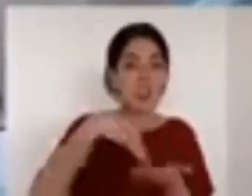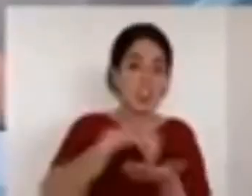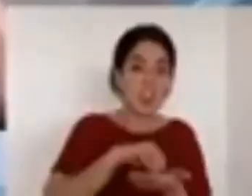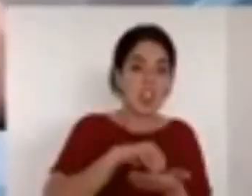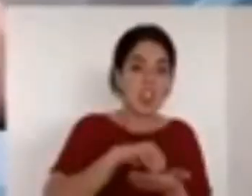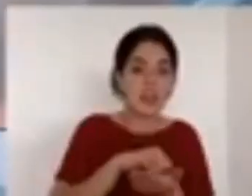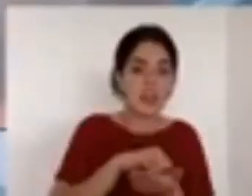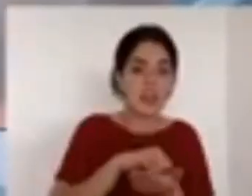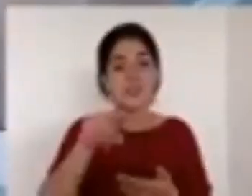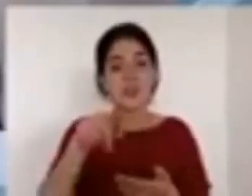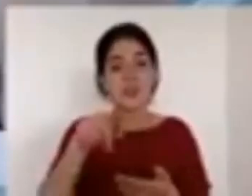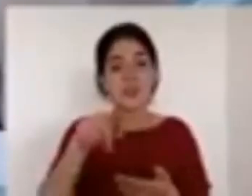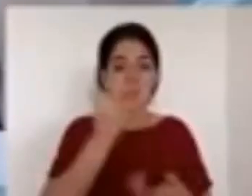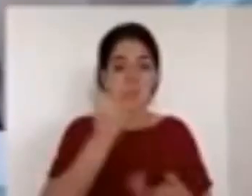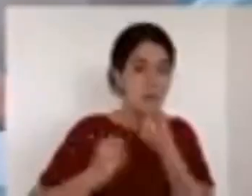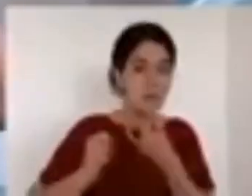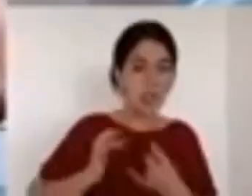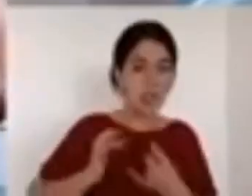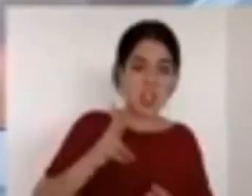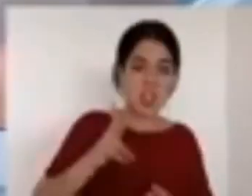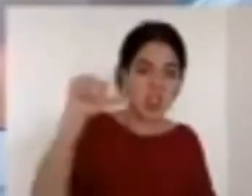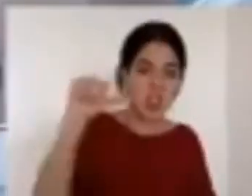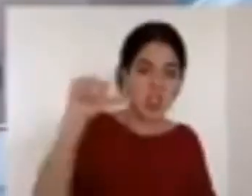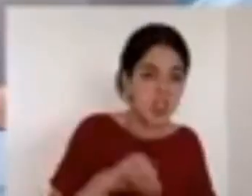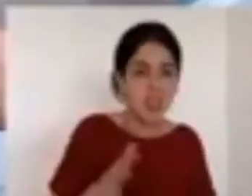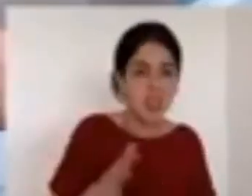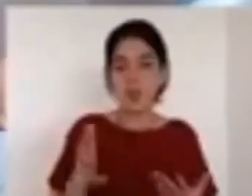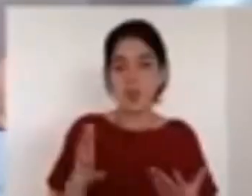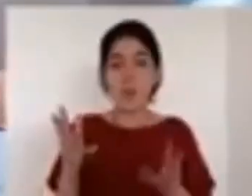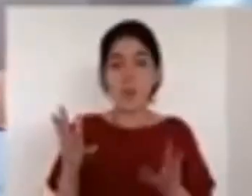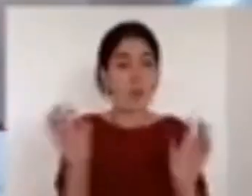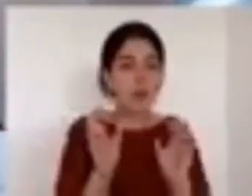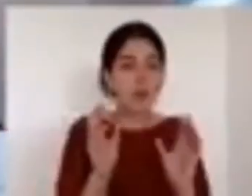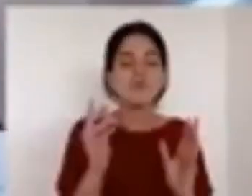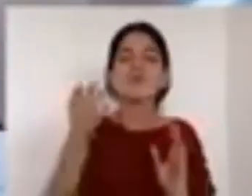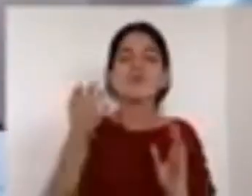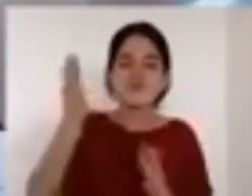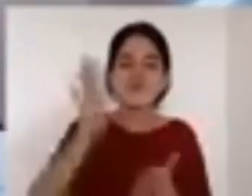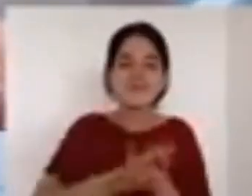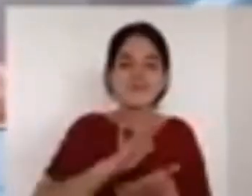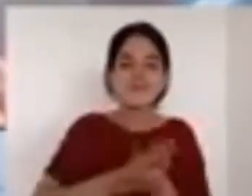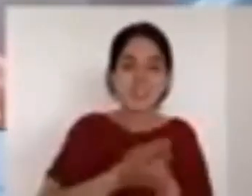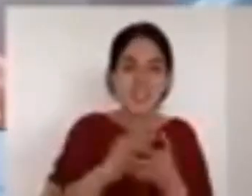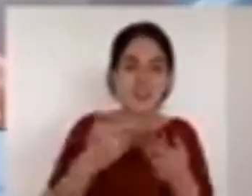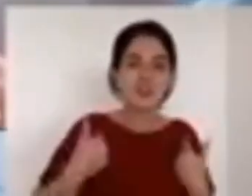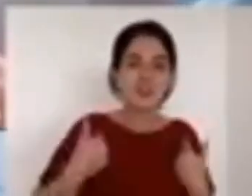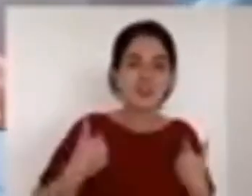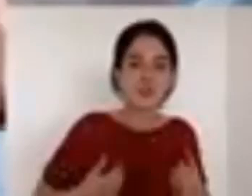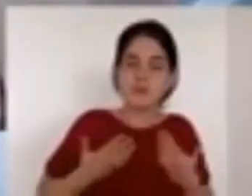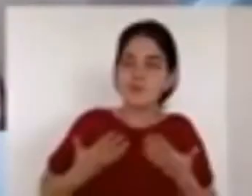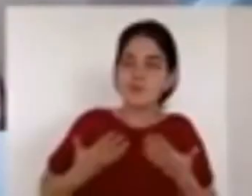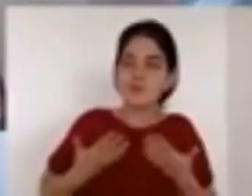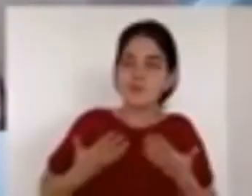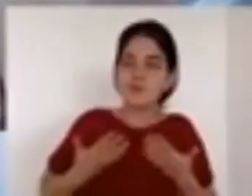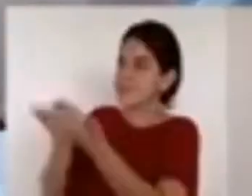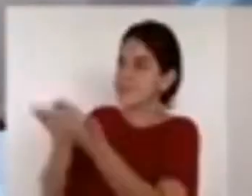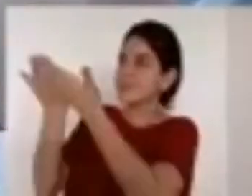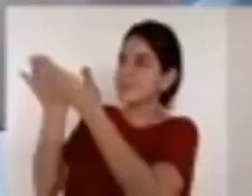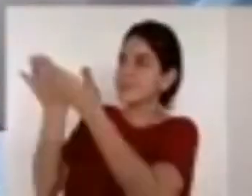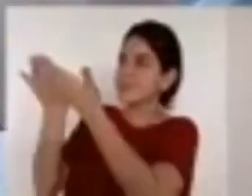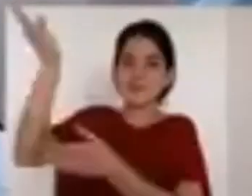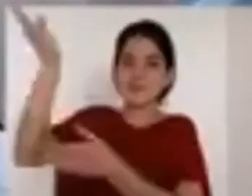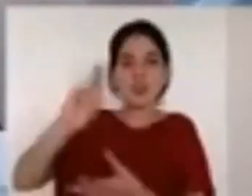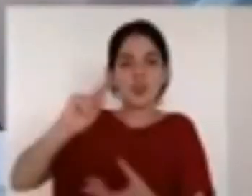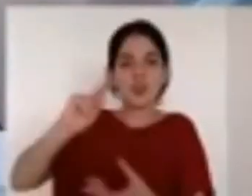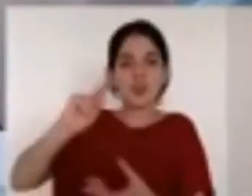el martillo que nos haga mejores cada día que nos haga como dice la